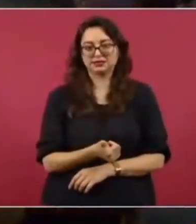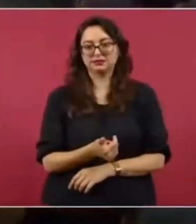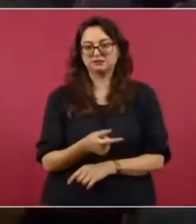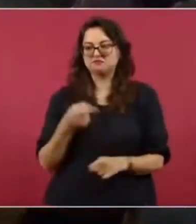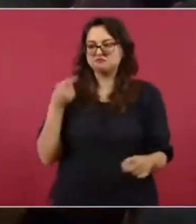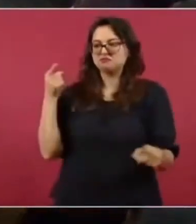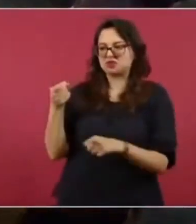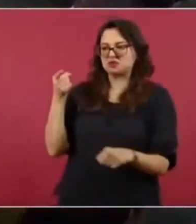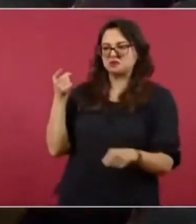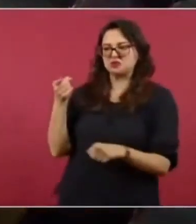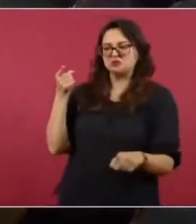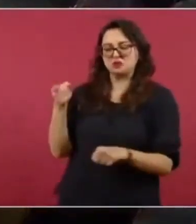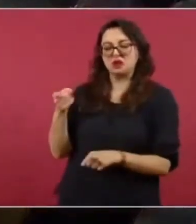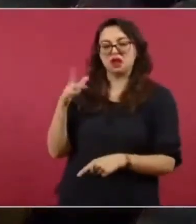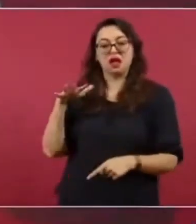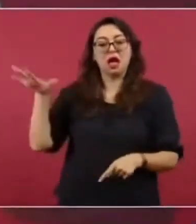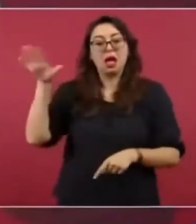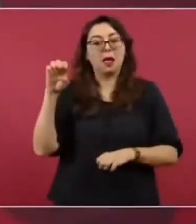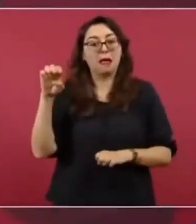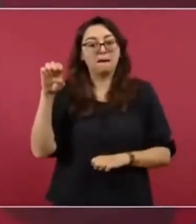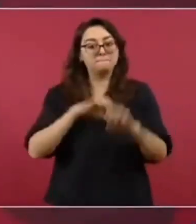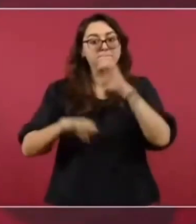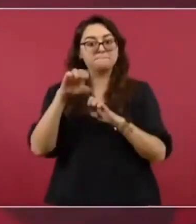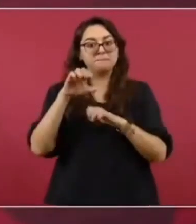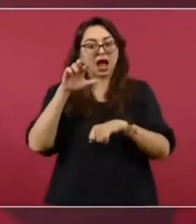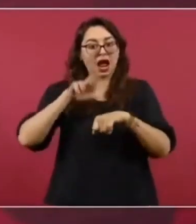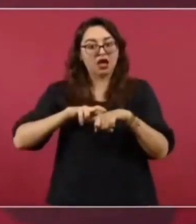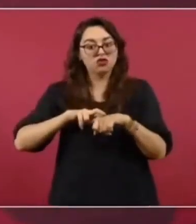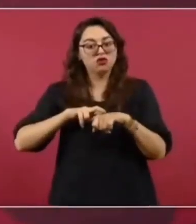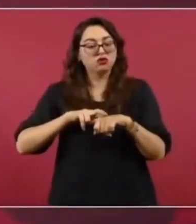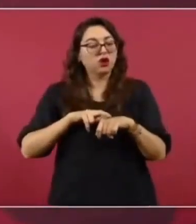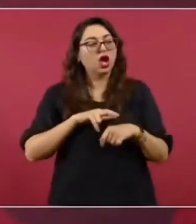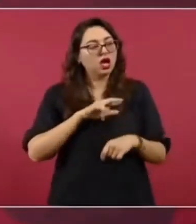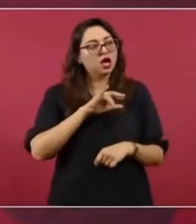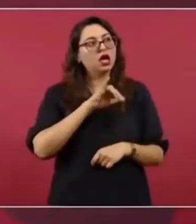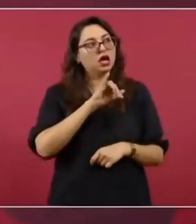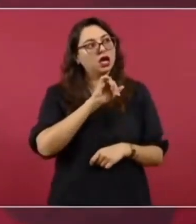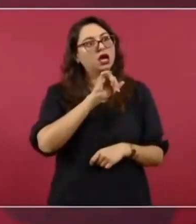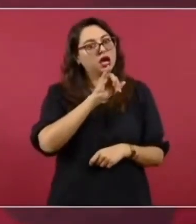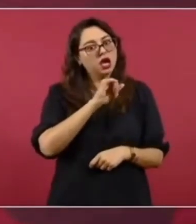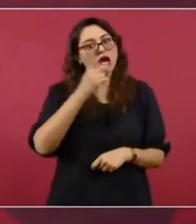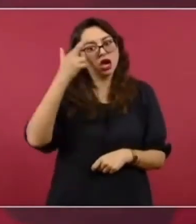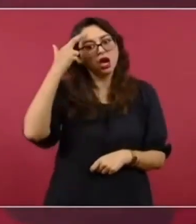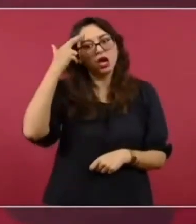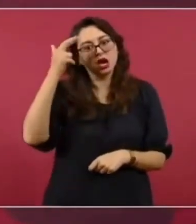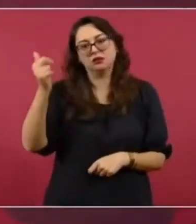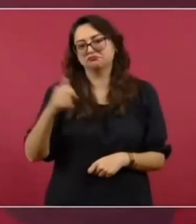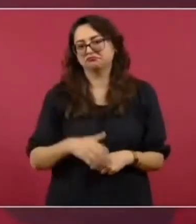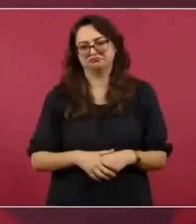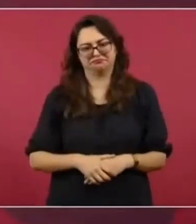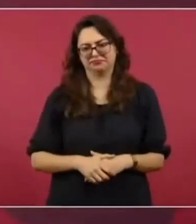de un